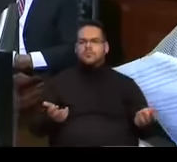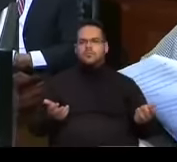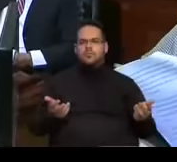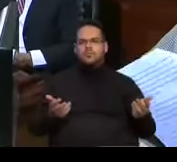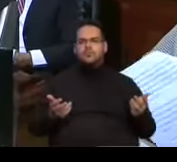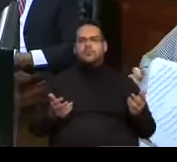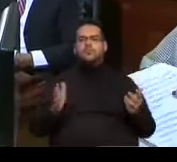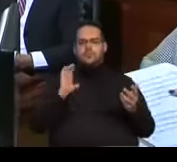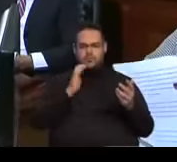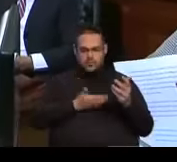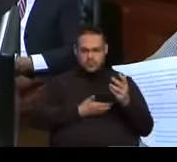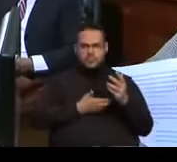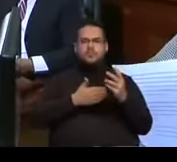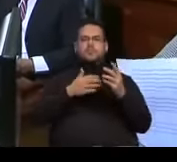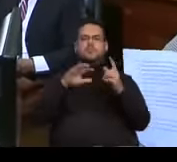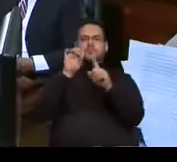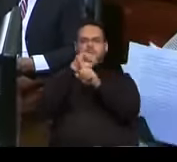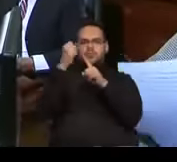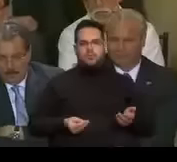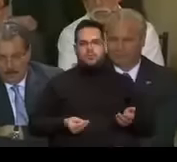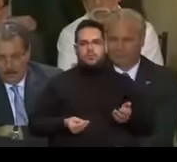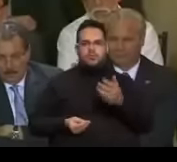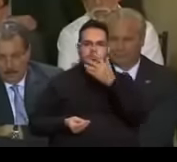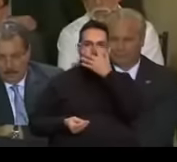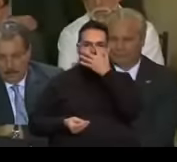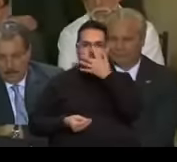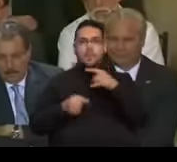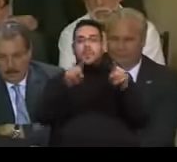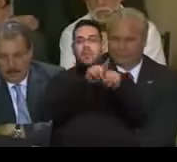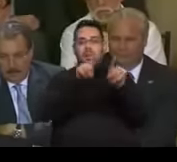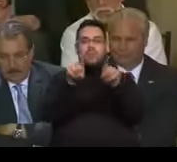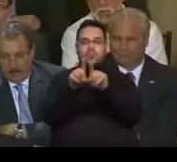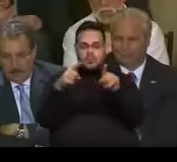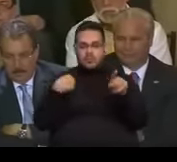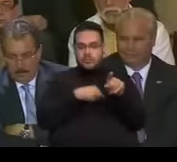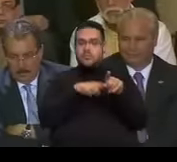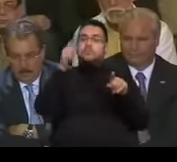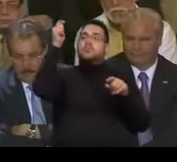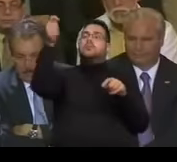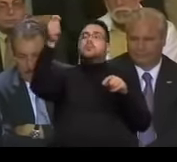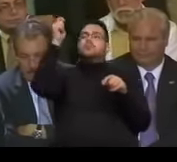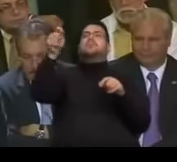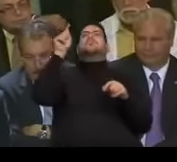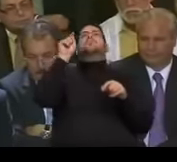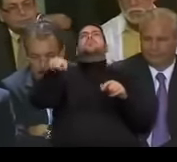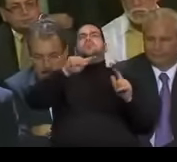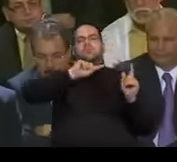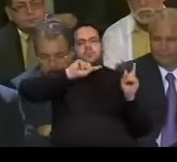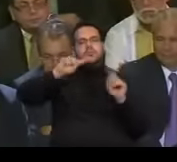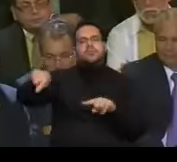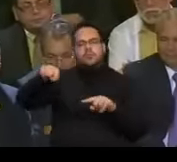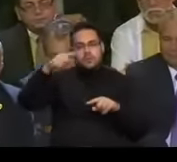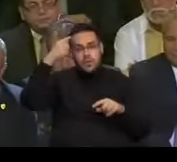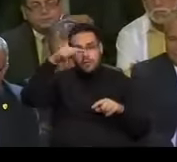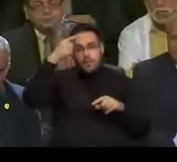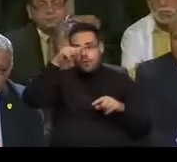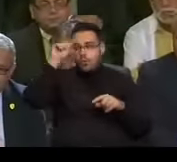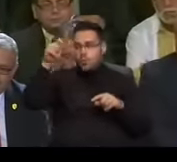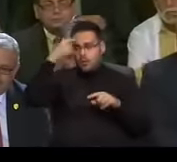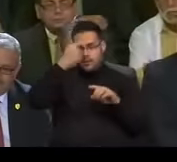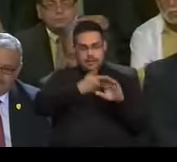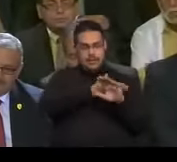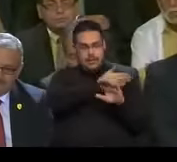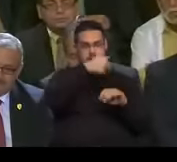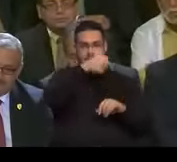Asamblea Legislativa el plan de acción de su administración para hacer frente a la crisis, luego de que no lograra la aprobación de la